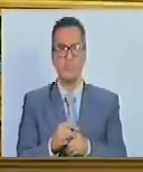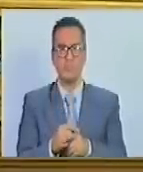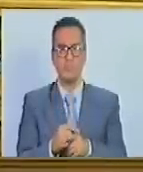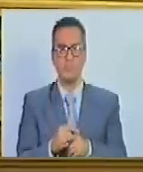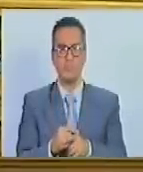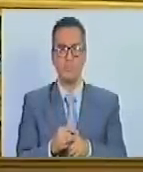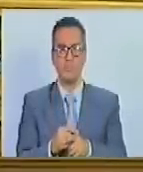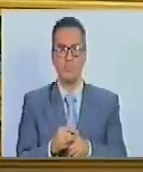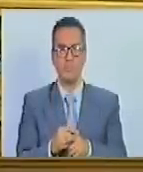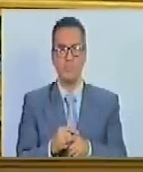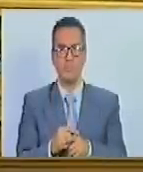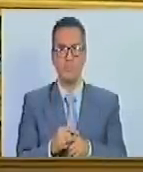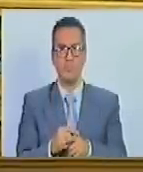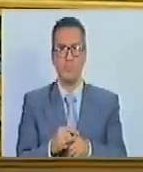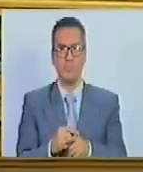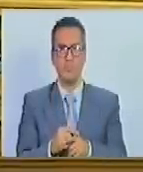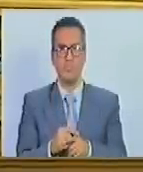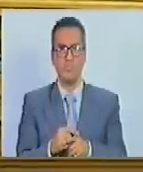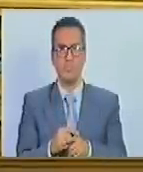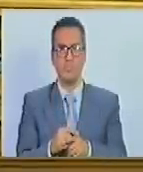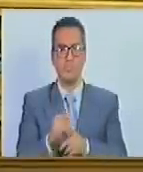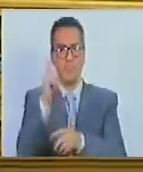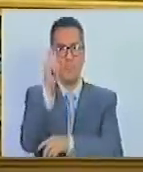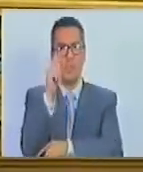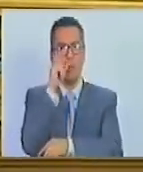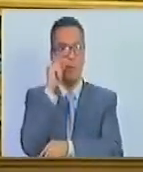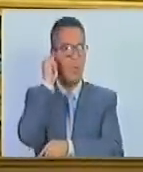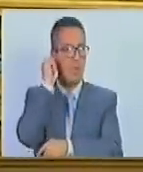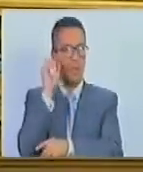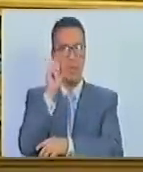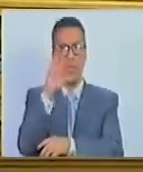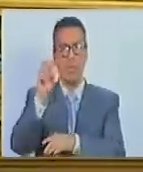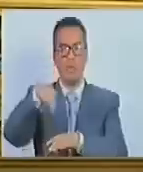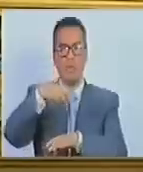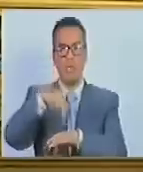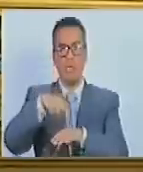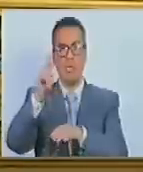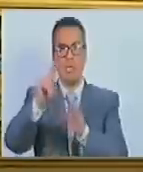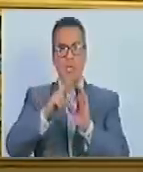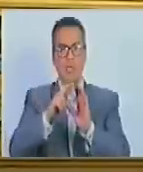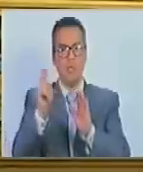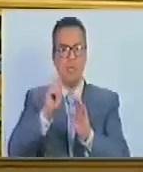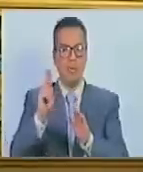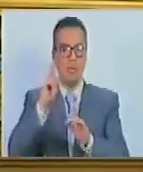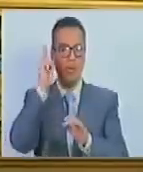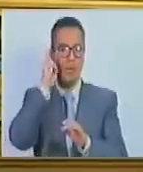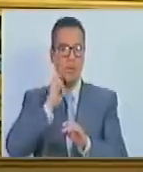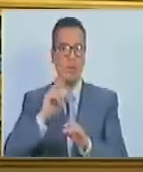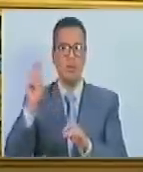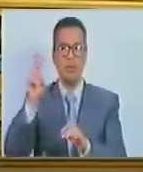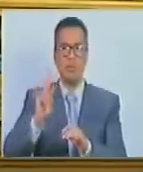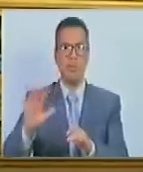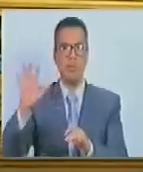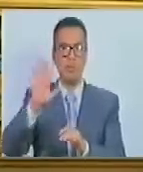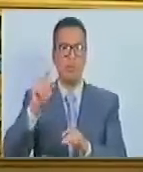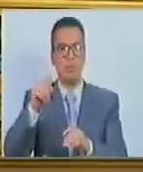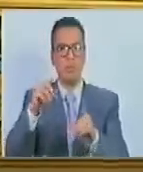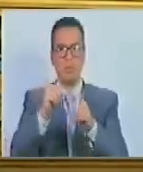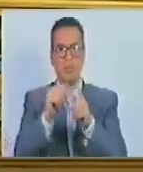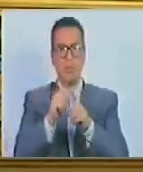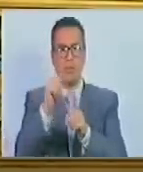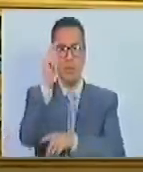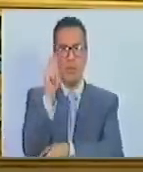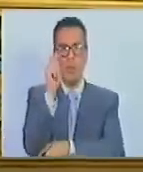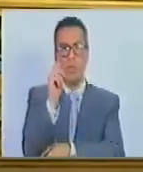opiniones de las diputadas y diputados de la Asamblea Nacional de la República Bolivariana de Venezuela. Dejen el derecho de palabra